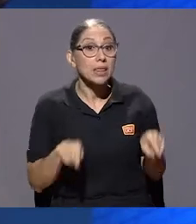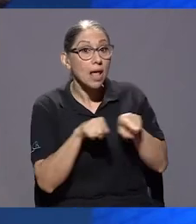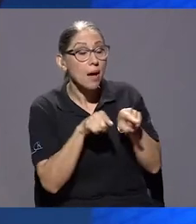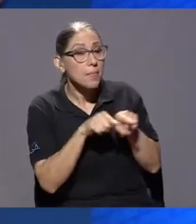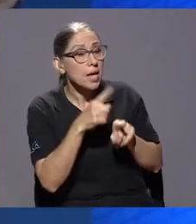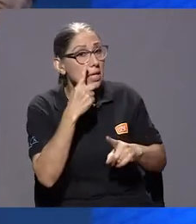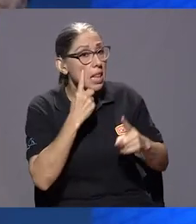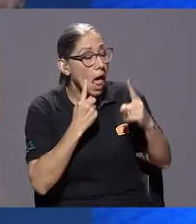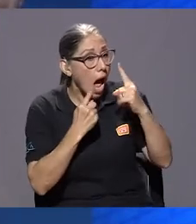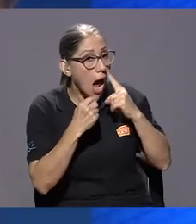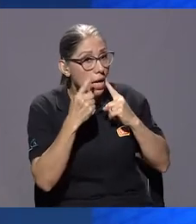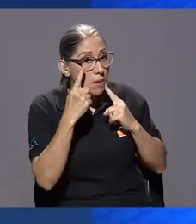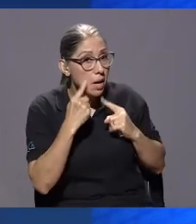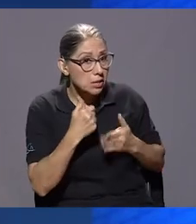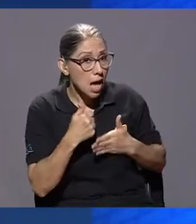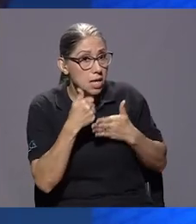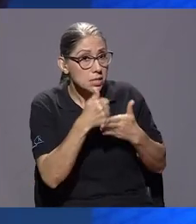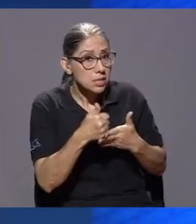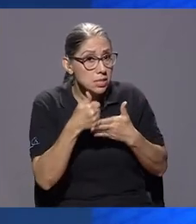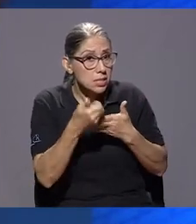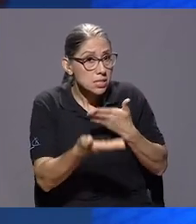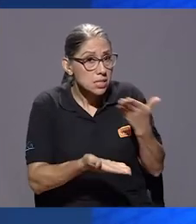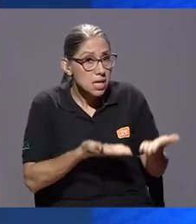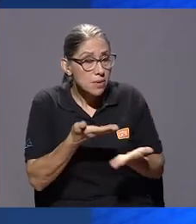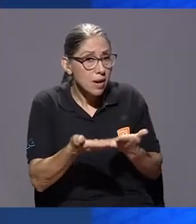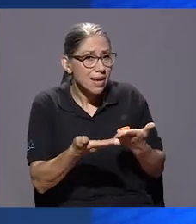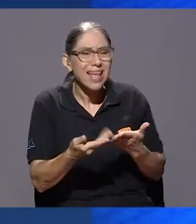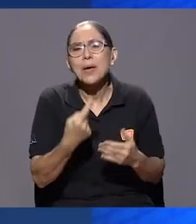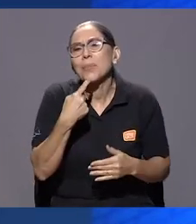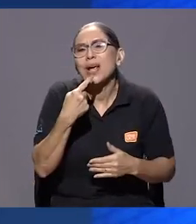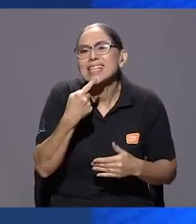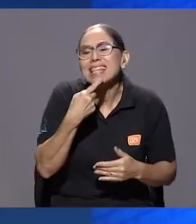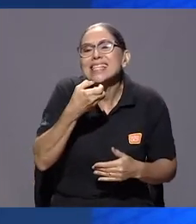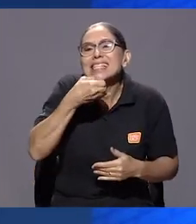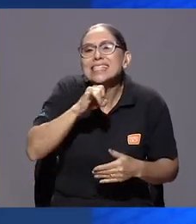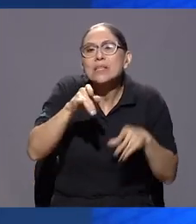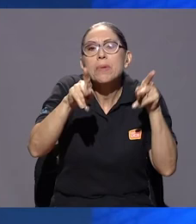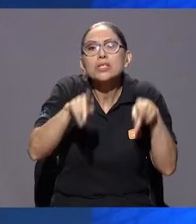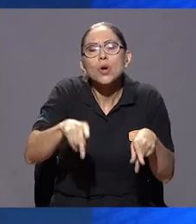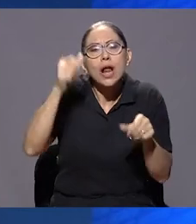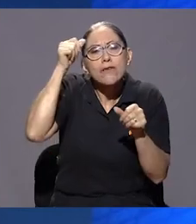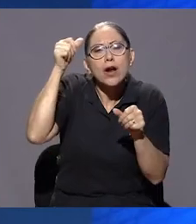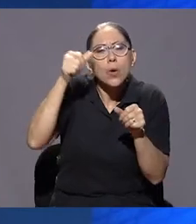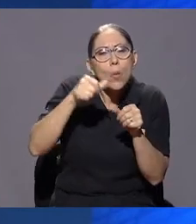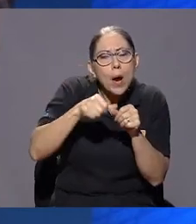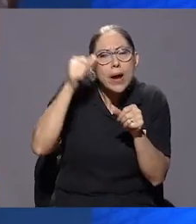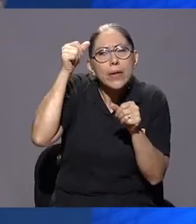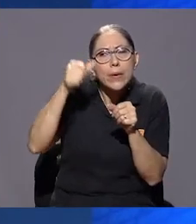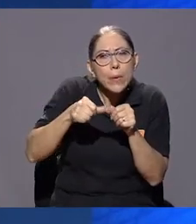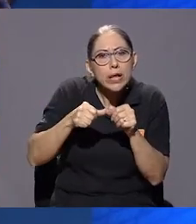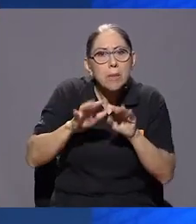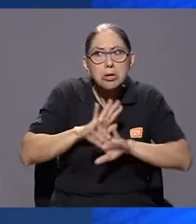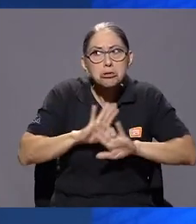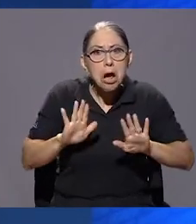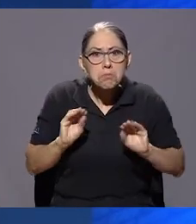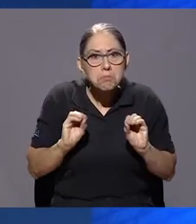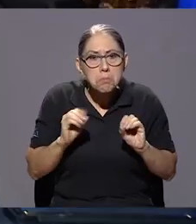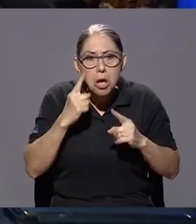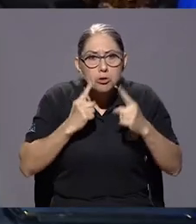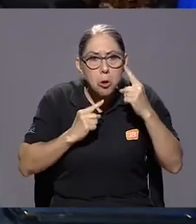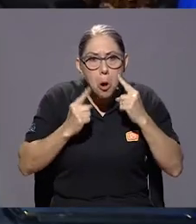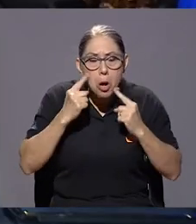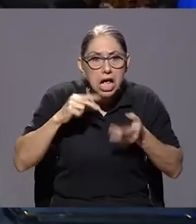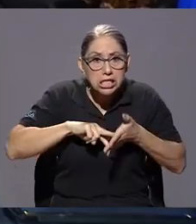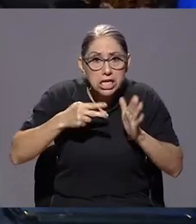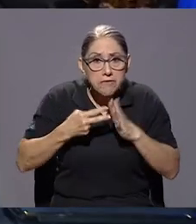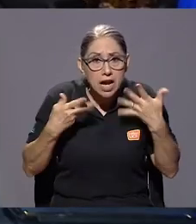se dice que cuando una persona puede recordar algo y ya no llora, es porque ya lo procesó, es correcto